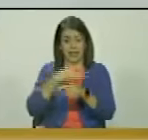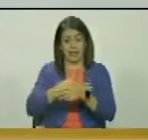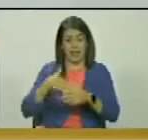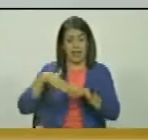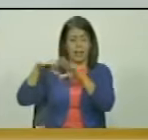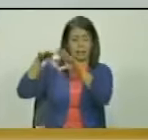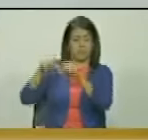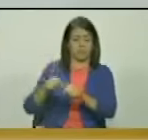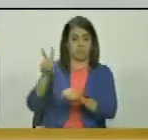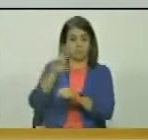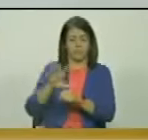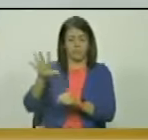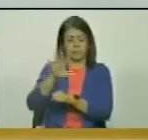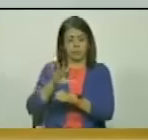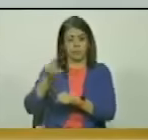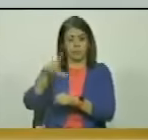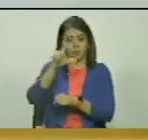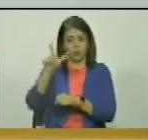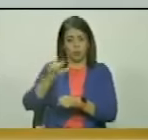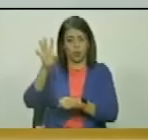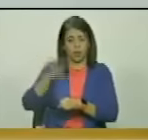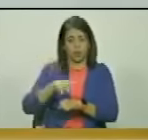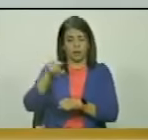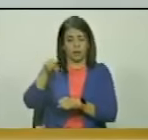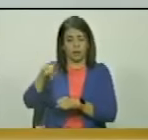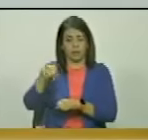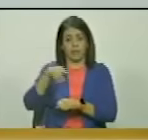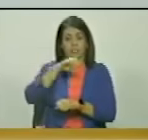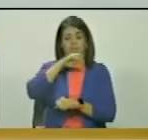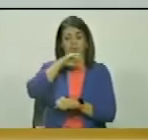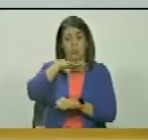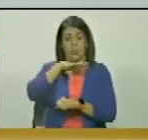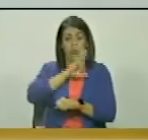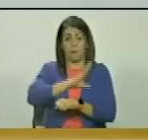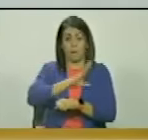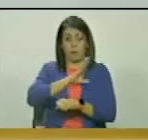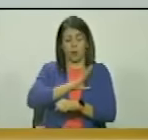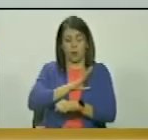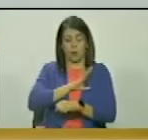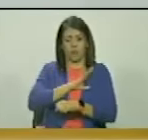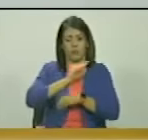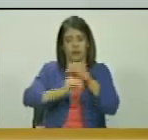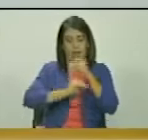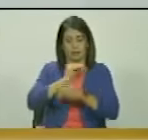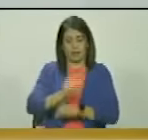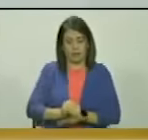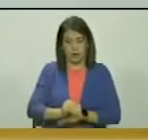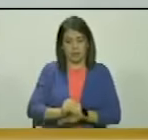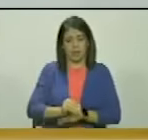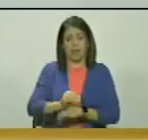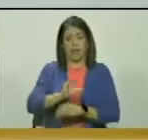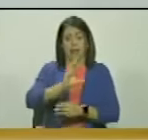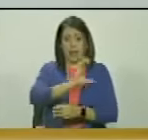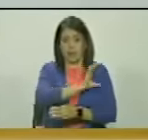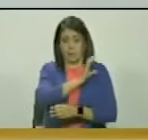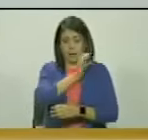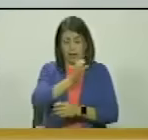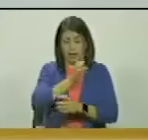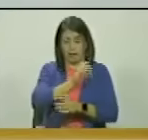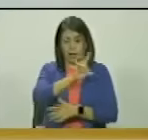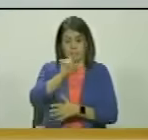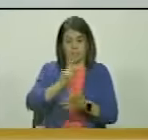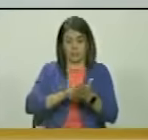pretende despojar a Venezuela el territorio de la Guayana Esequiba que históricamente le pertenece desde la creación de la Capitanía General de